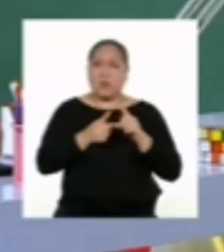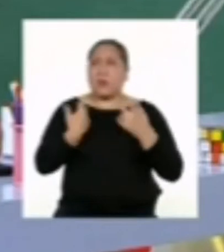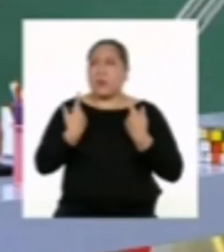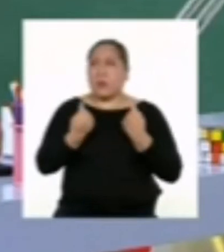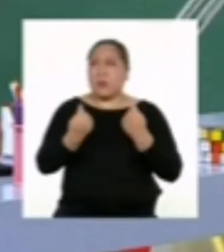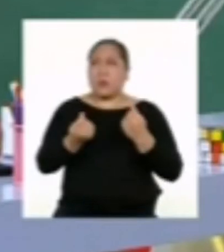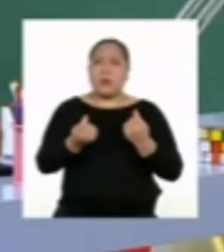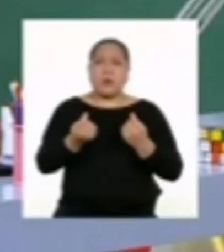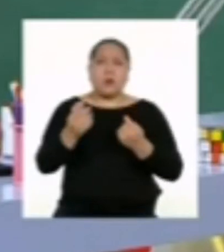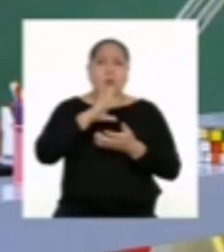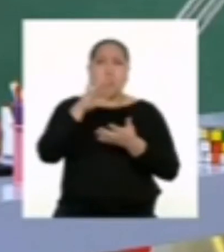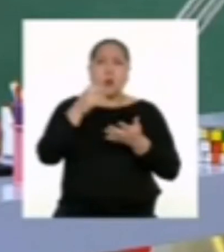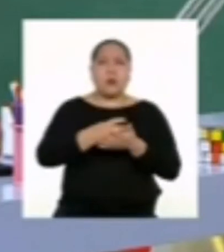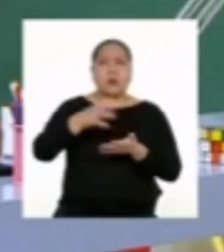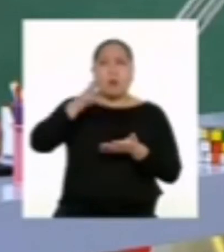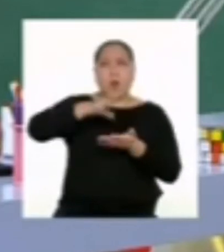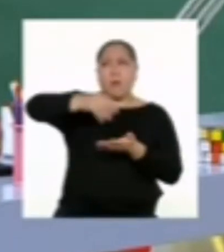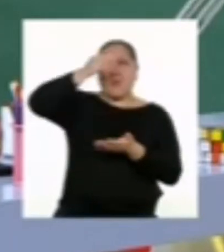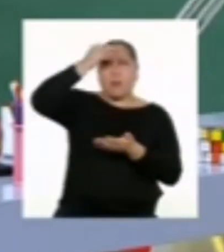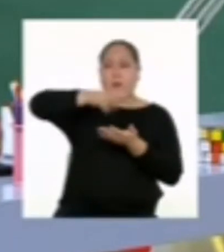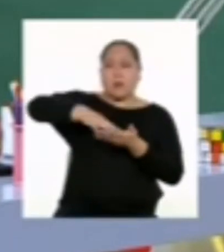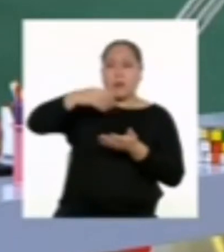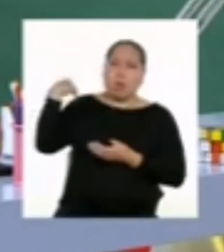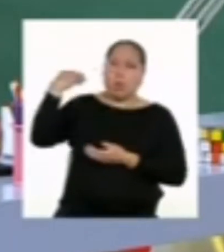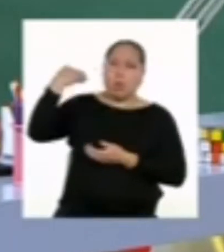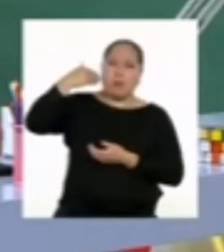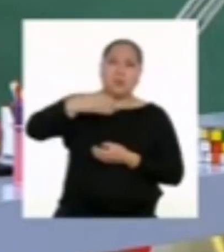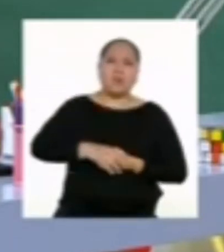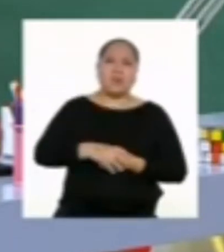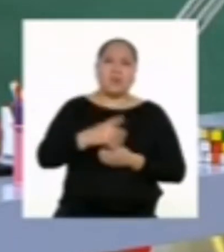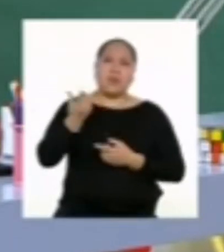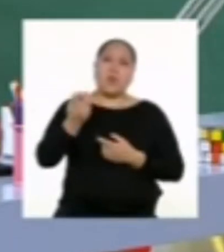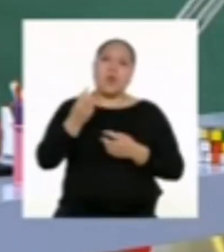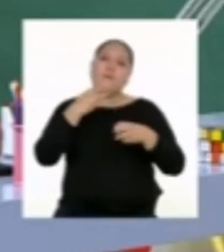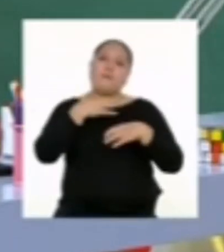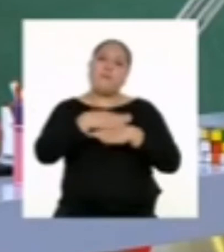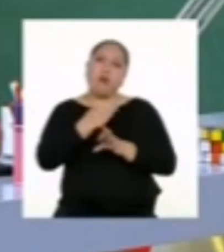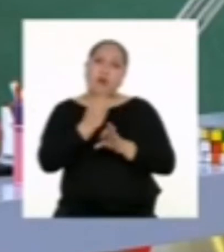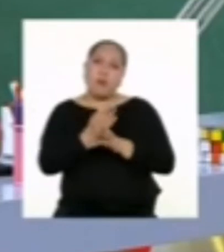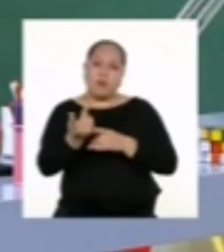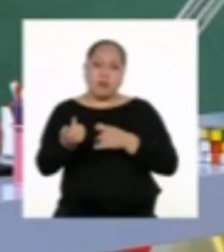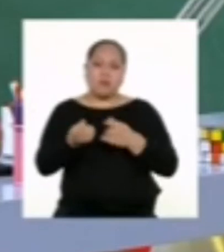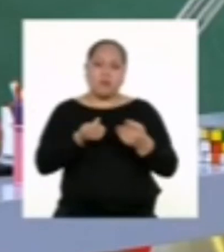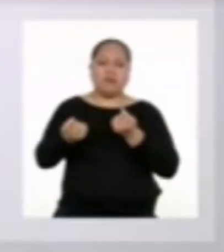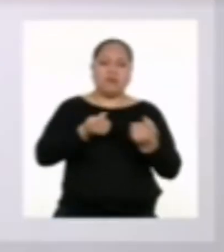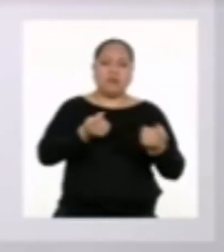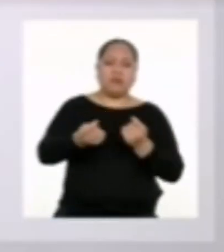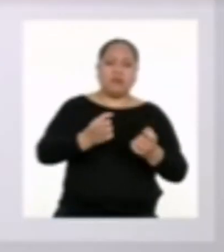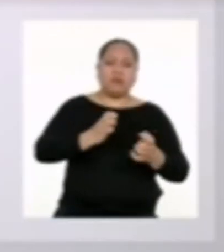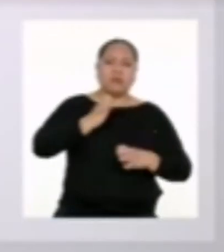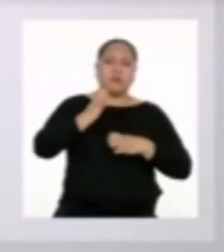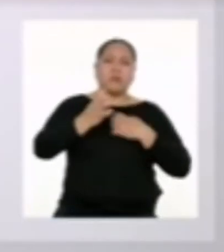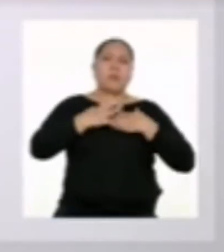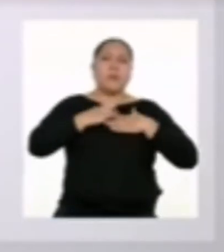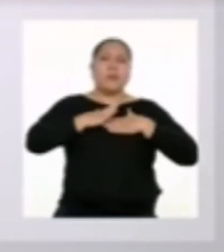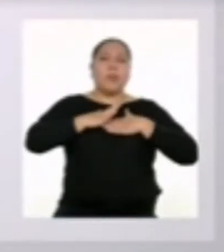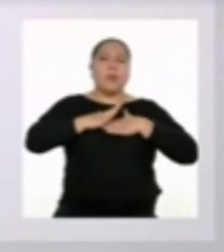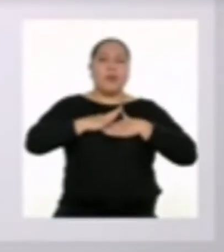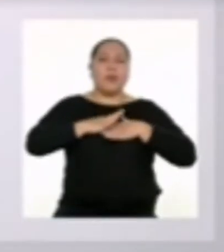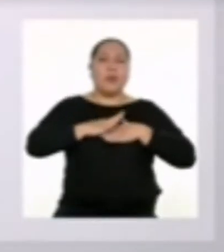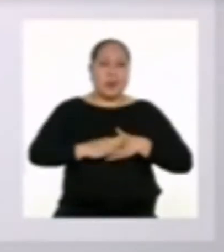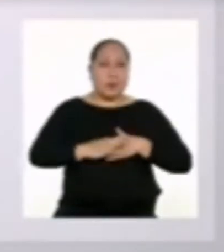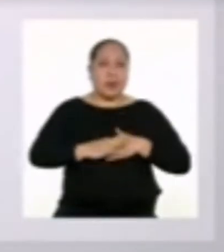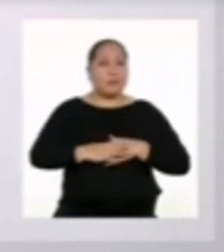poner en práctica todo lo que hemos venido aprendiendo en Aprendo en Casa sobre los mecanismos de autorregulación. Qué bueno que lo